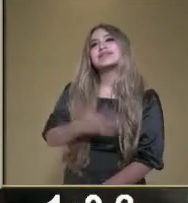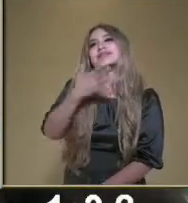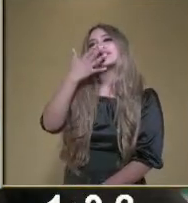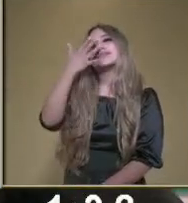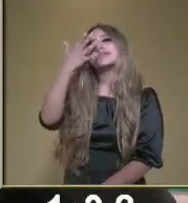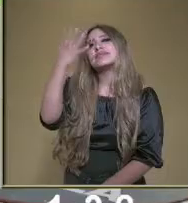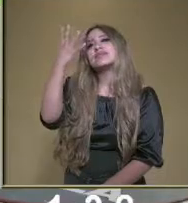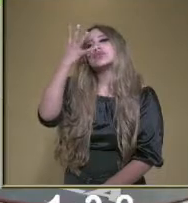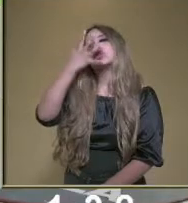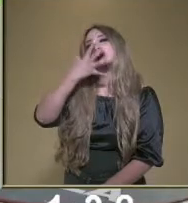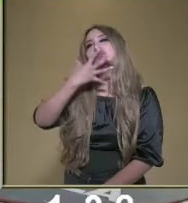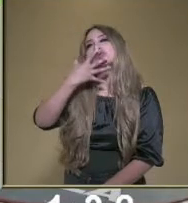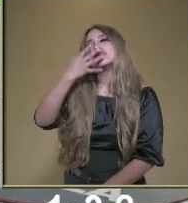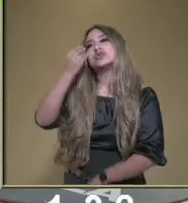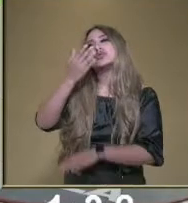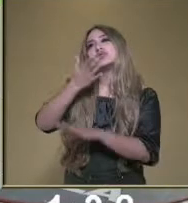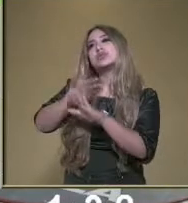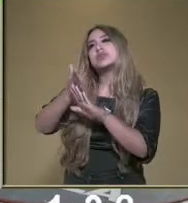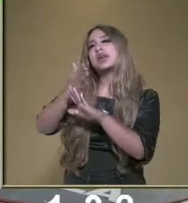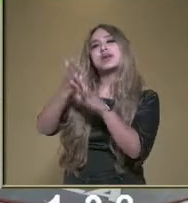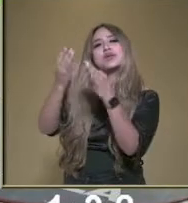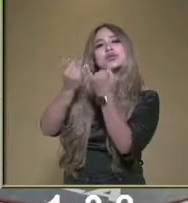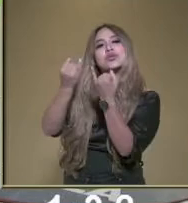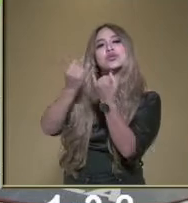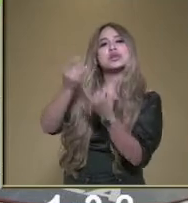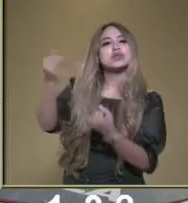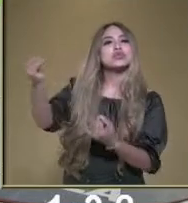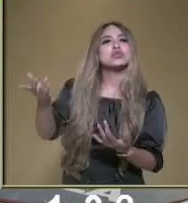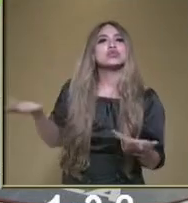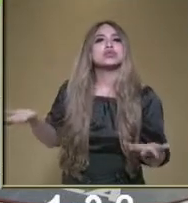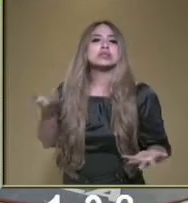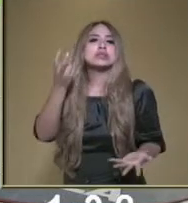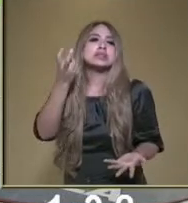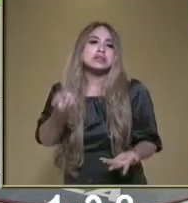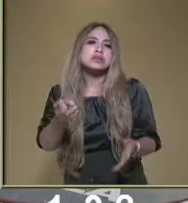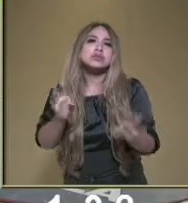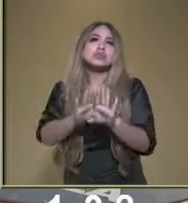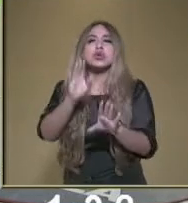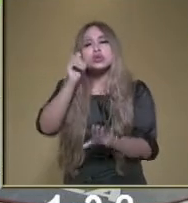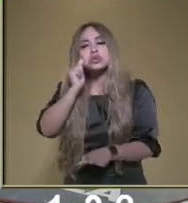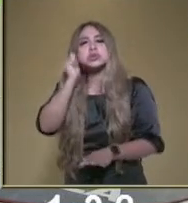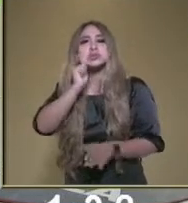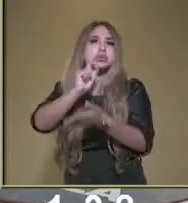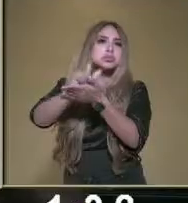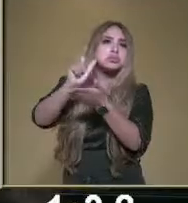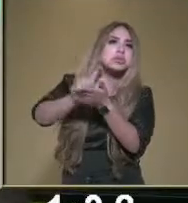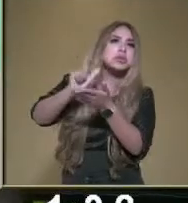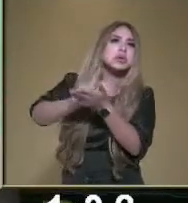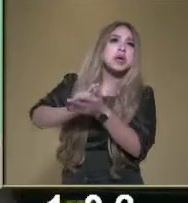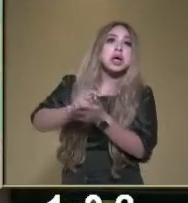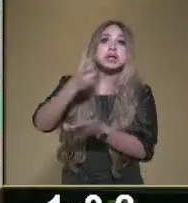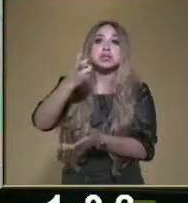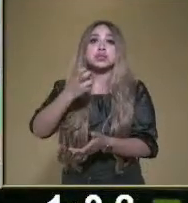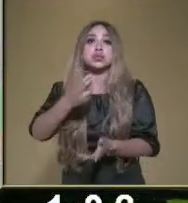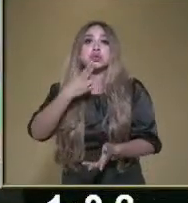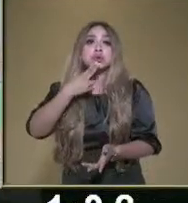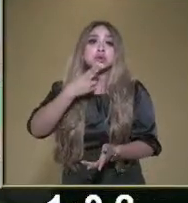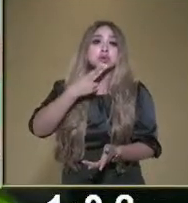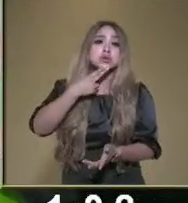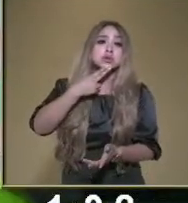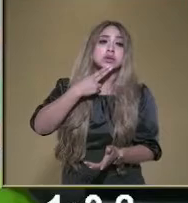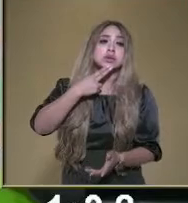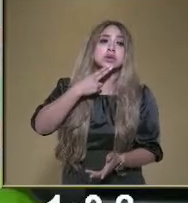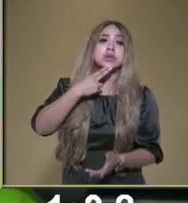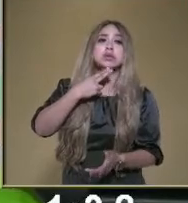limpio. Es blanco como tú, princesa. Es así como mantenemos nuestra limpieza. Eso lo vamos a utilizar para cuando nos bañamos.